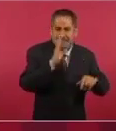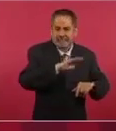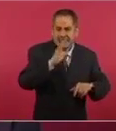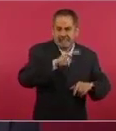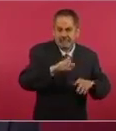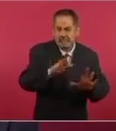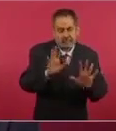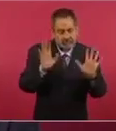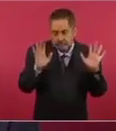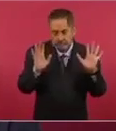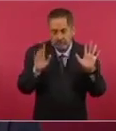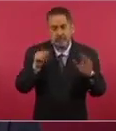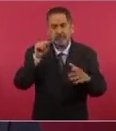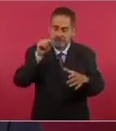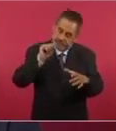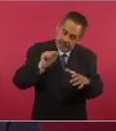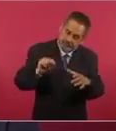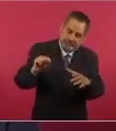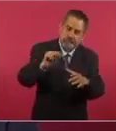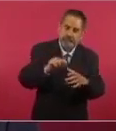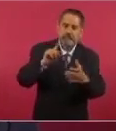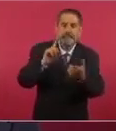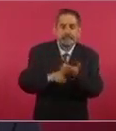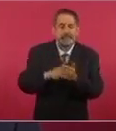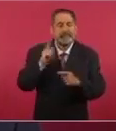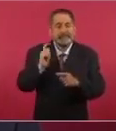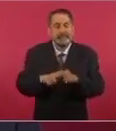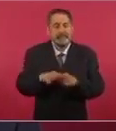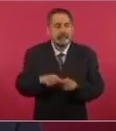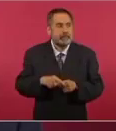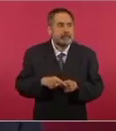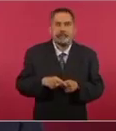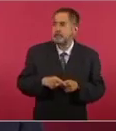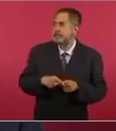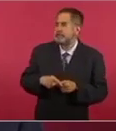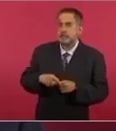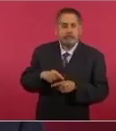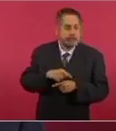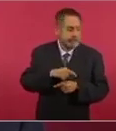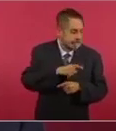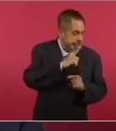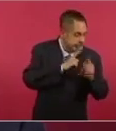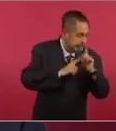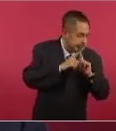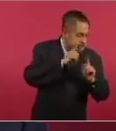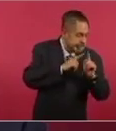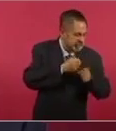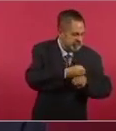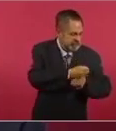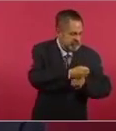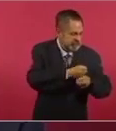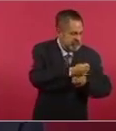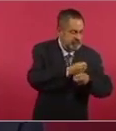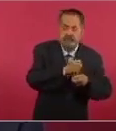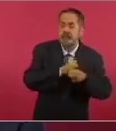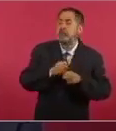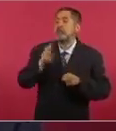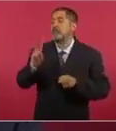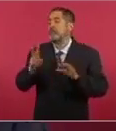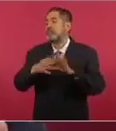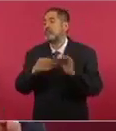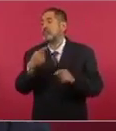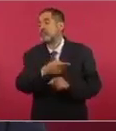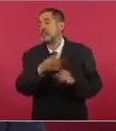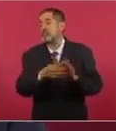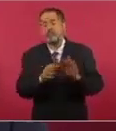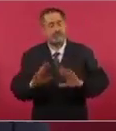acreditado es el haber creado una verdad fundada en actos de tortura contra las personas detenidas.